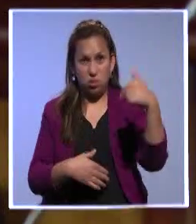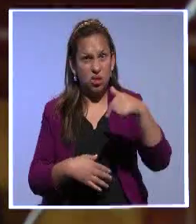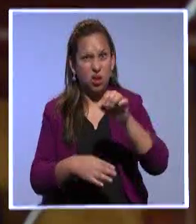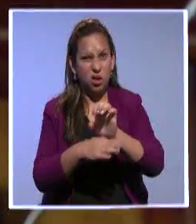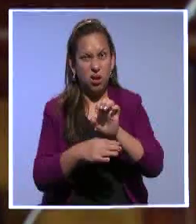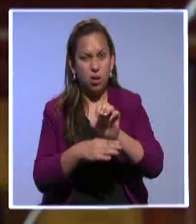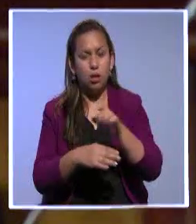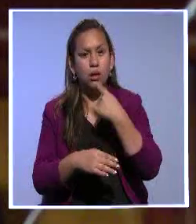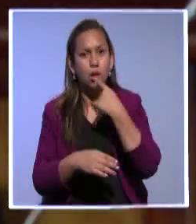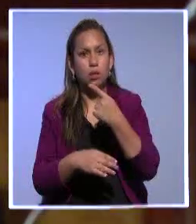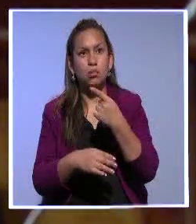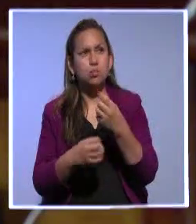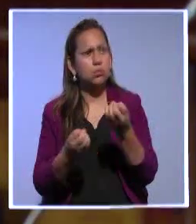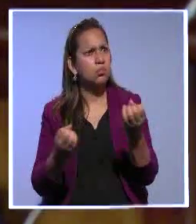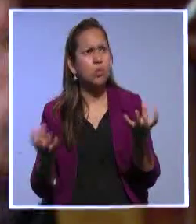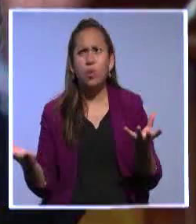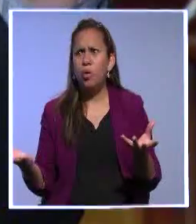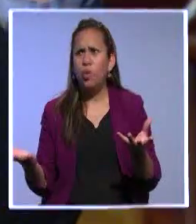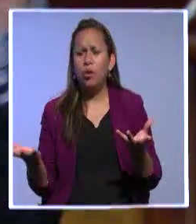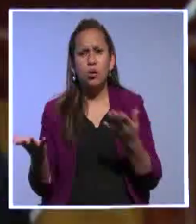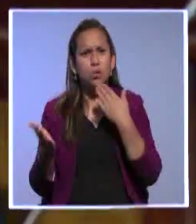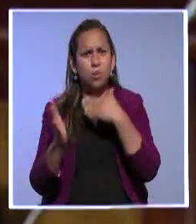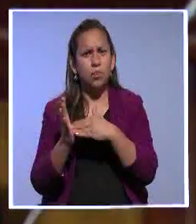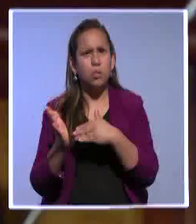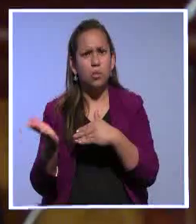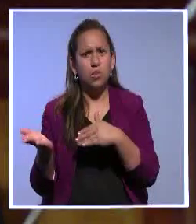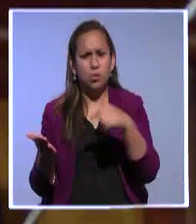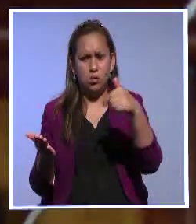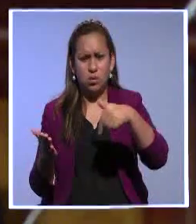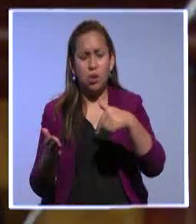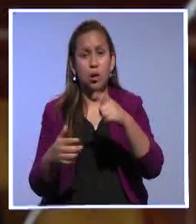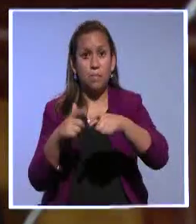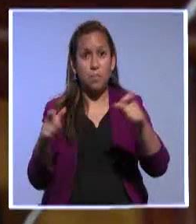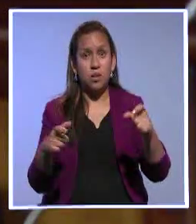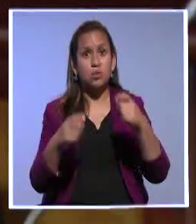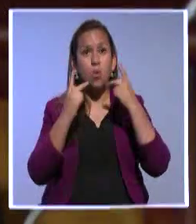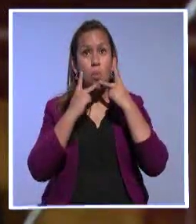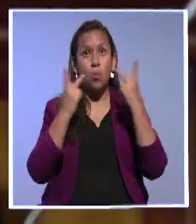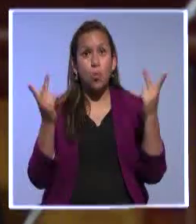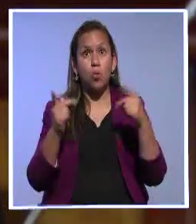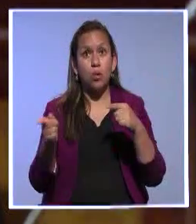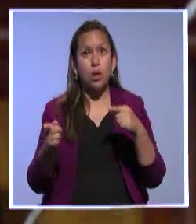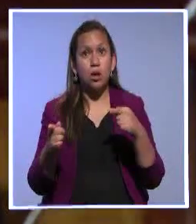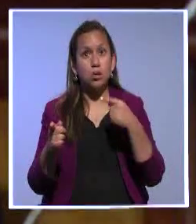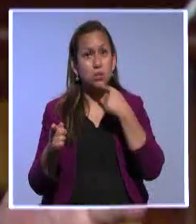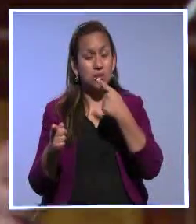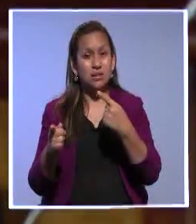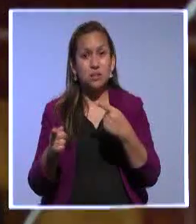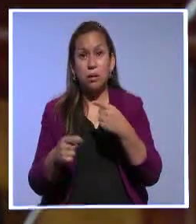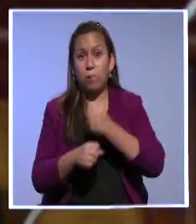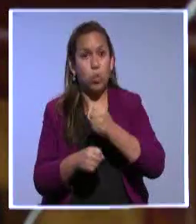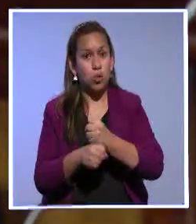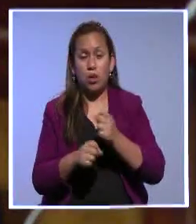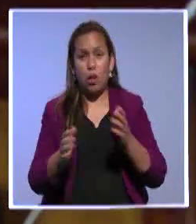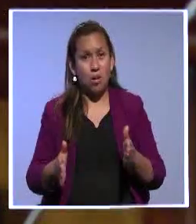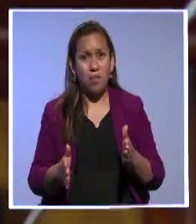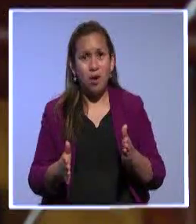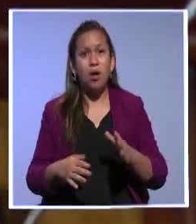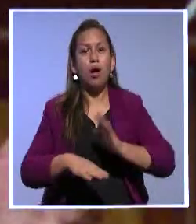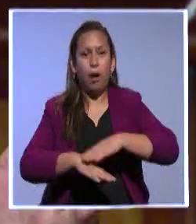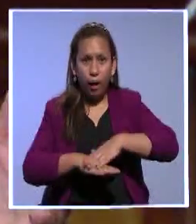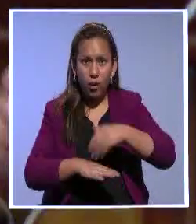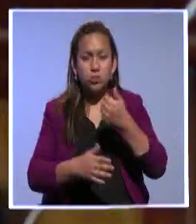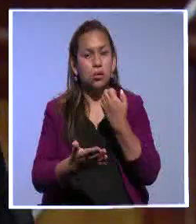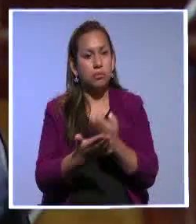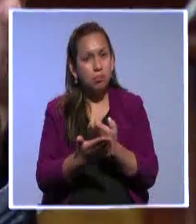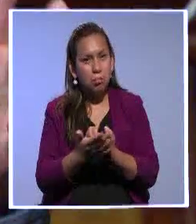en donde se reclama de que hay personas del sector público que están quedando desempleadas en efectos de las crisis. Pero